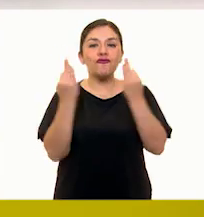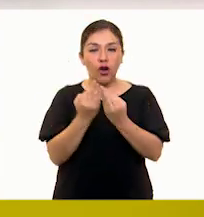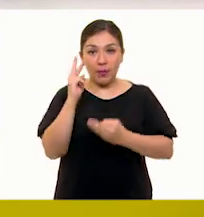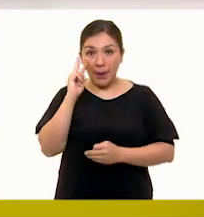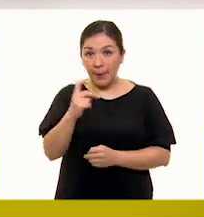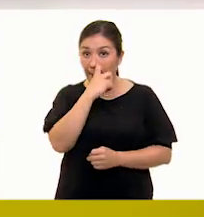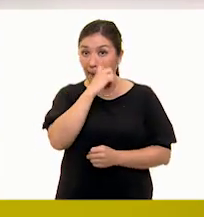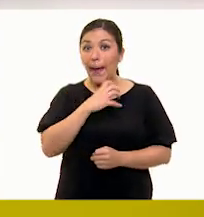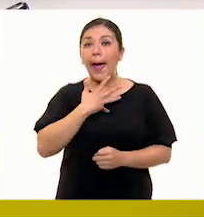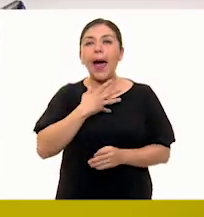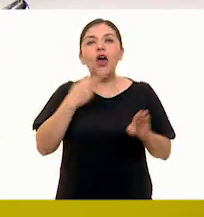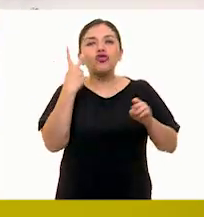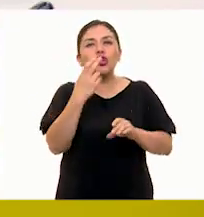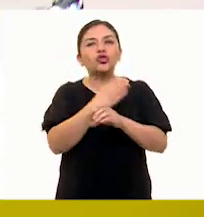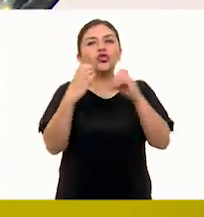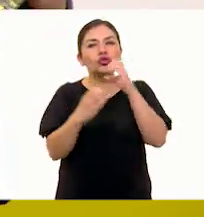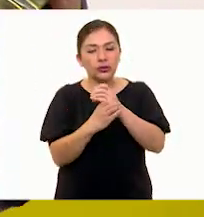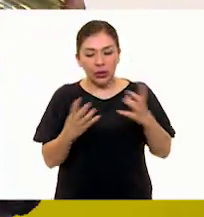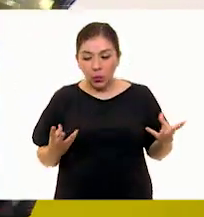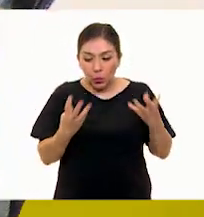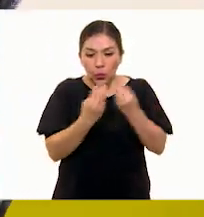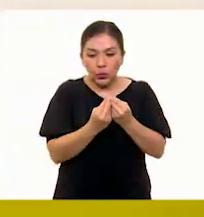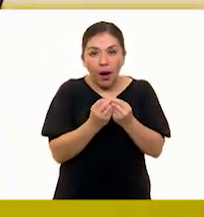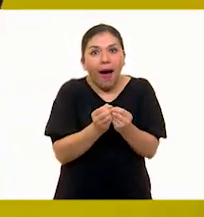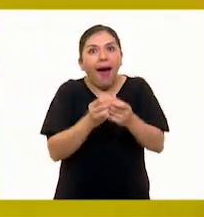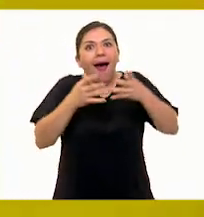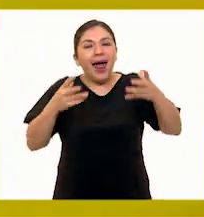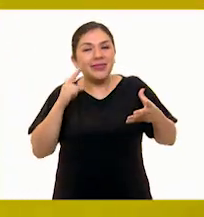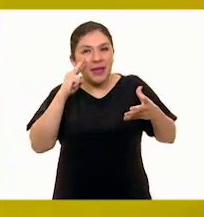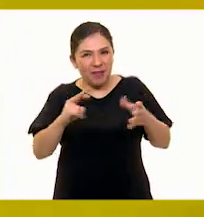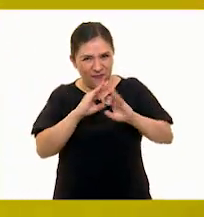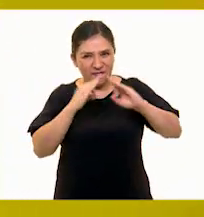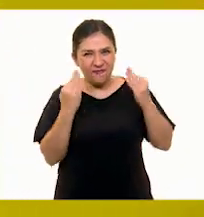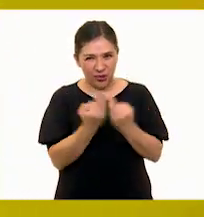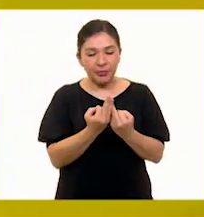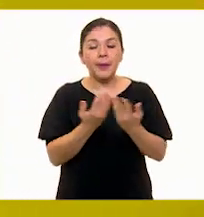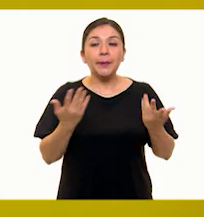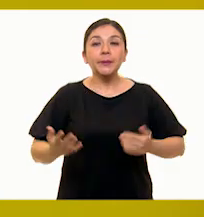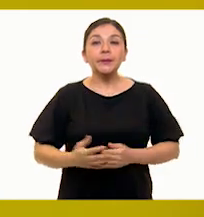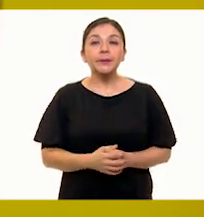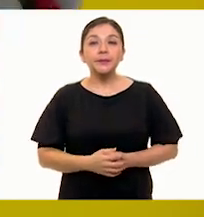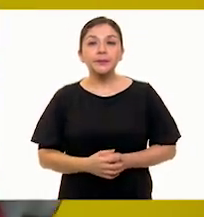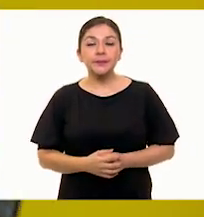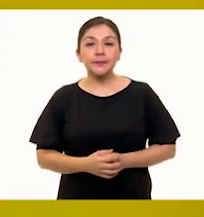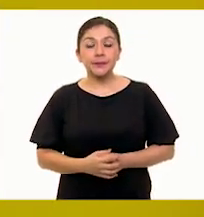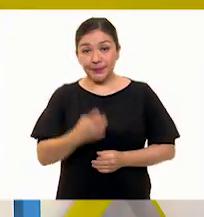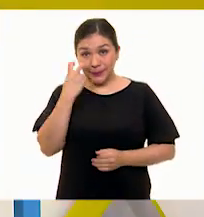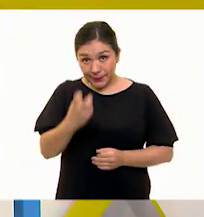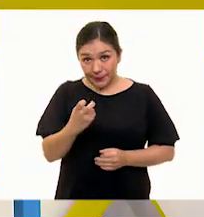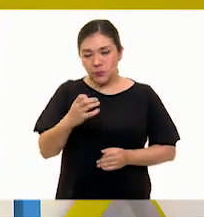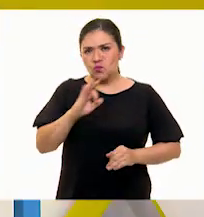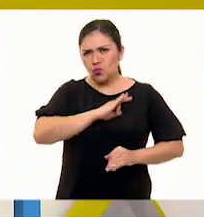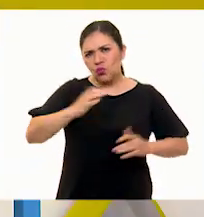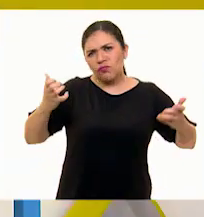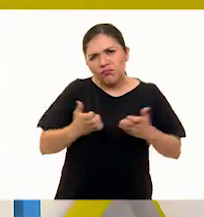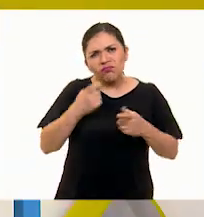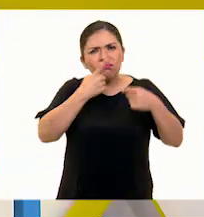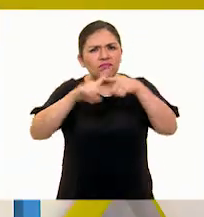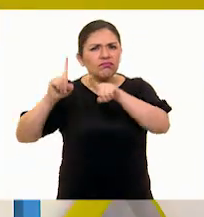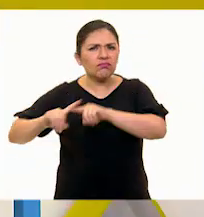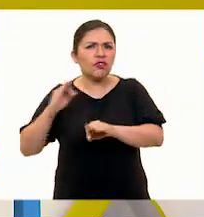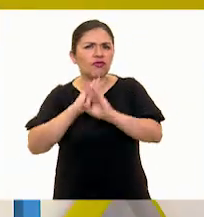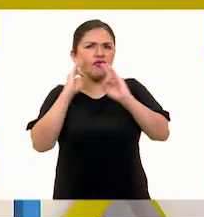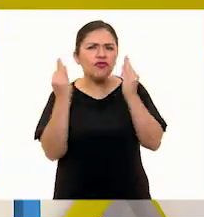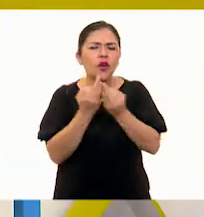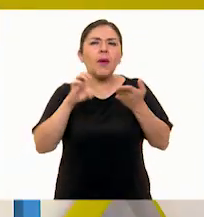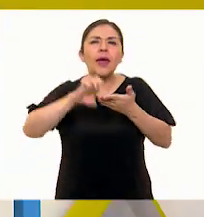dando pues una forma más grande y pues bueno, el ensamblaje se puede trabajar de diferentes maneras,